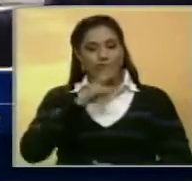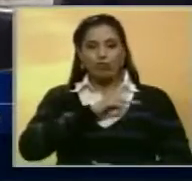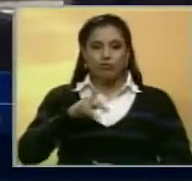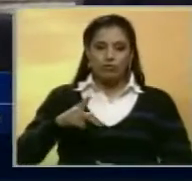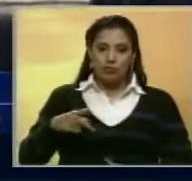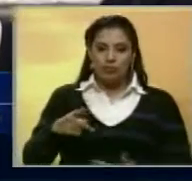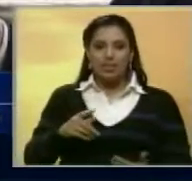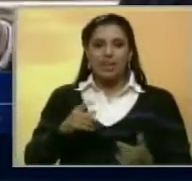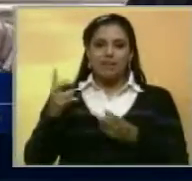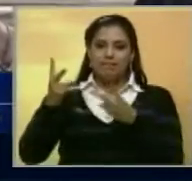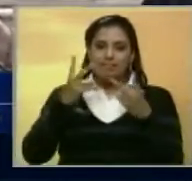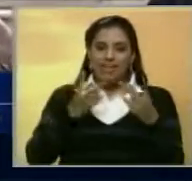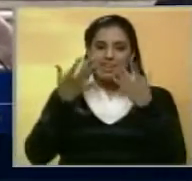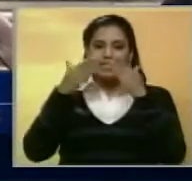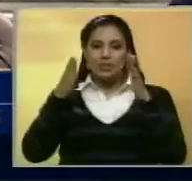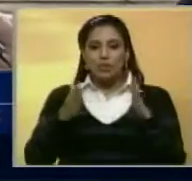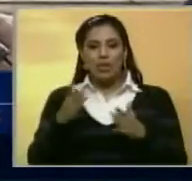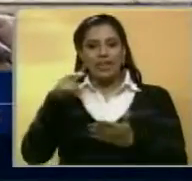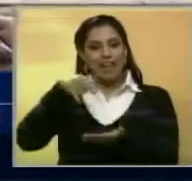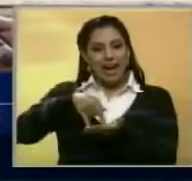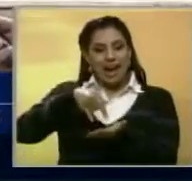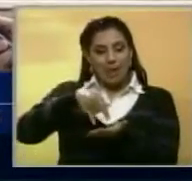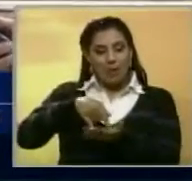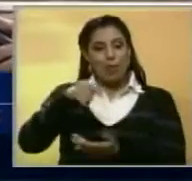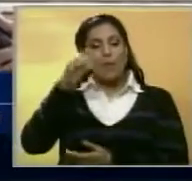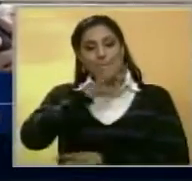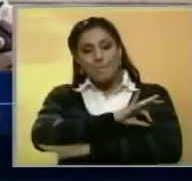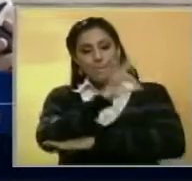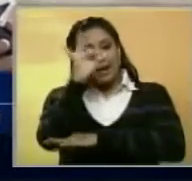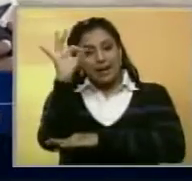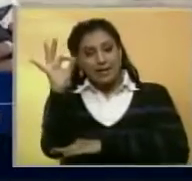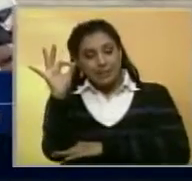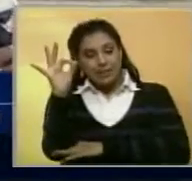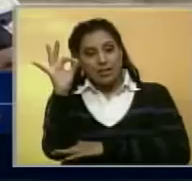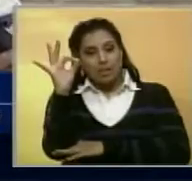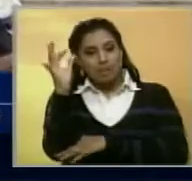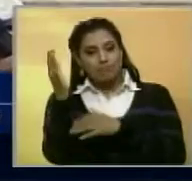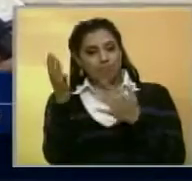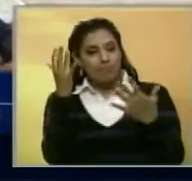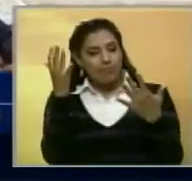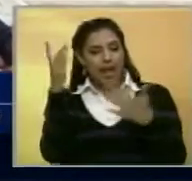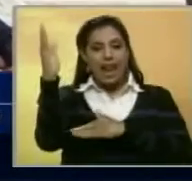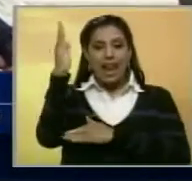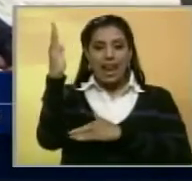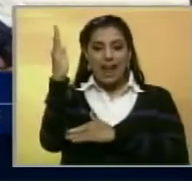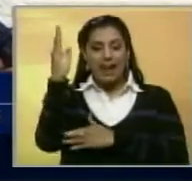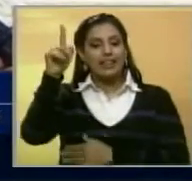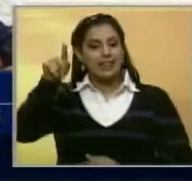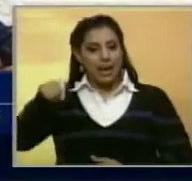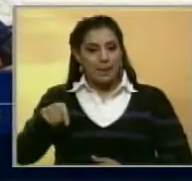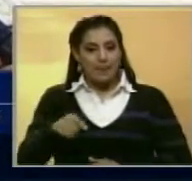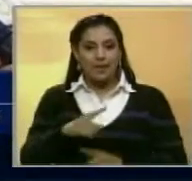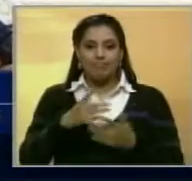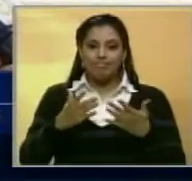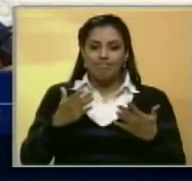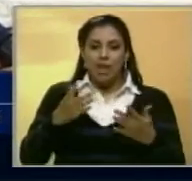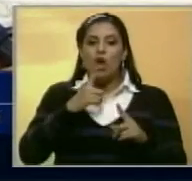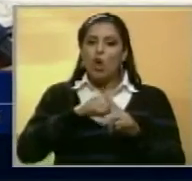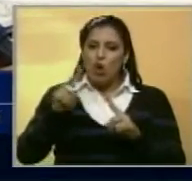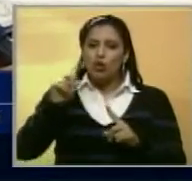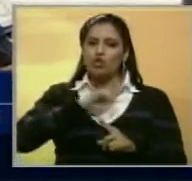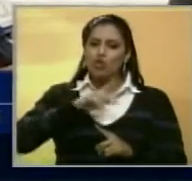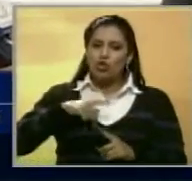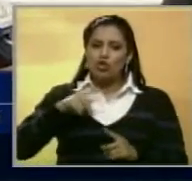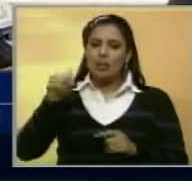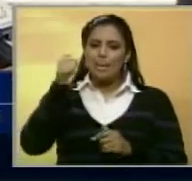recibiendo estudiantes de Carabobo, de Barquisimeto, de Lara también. Y estamos,